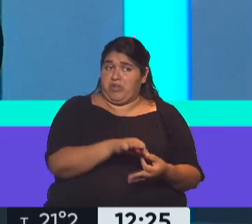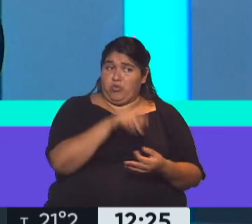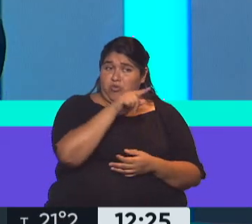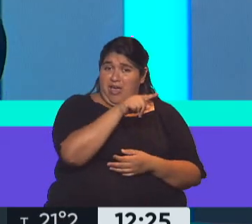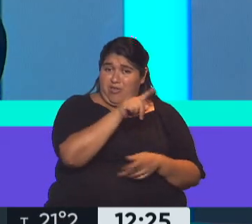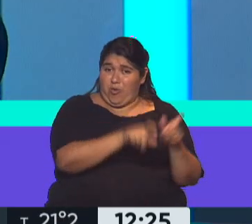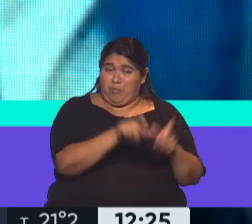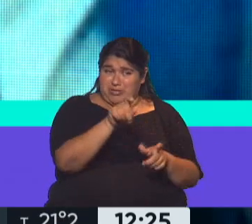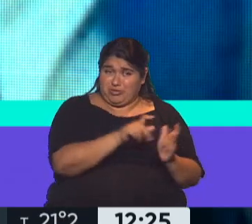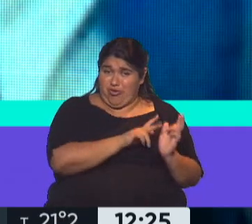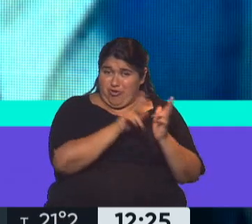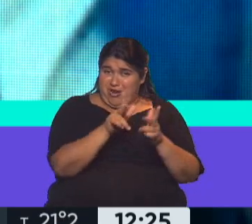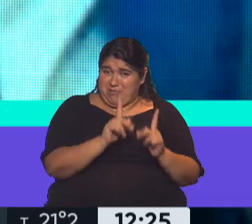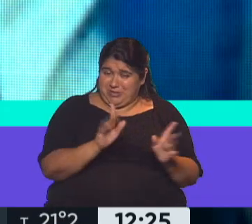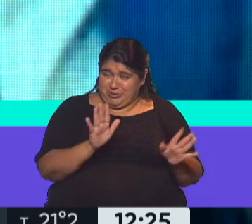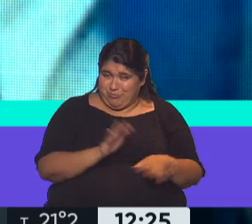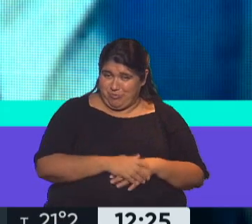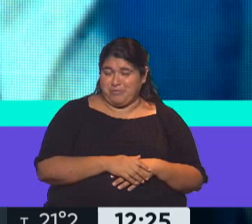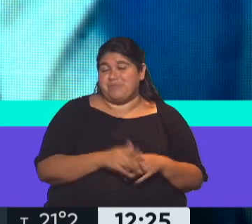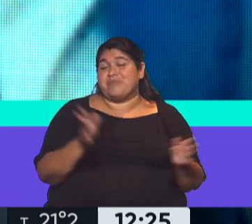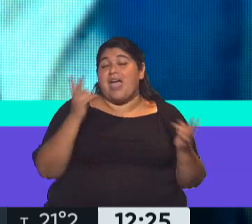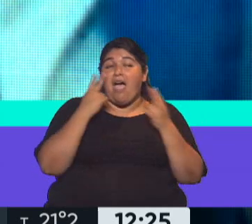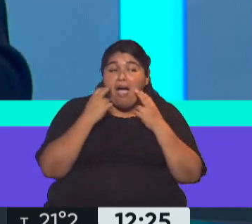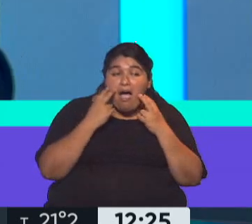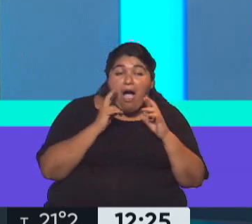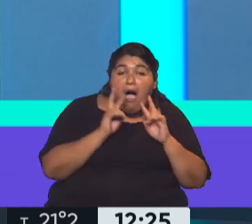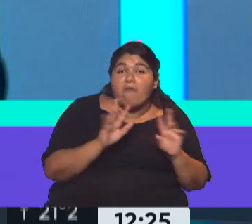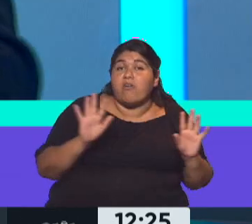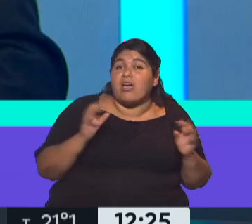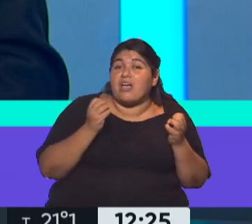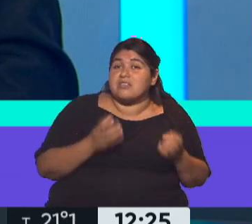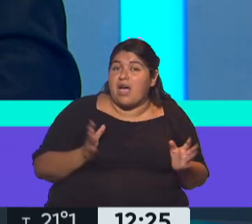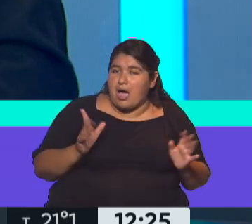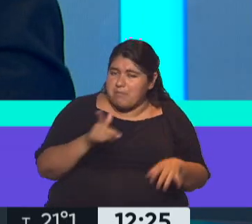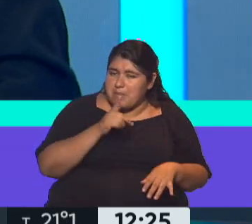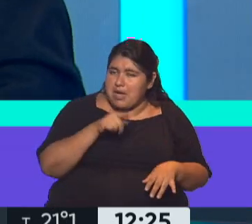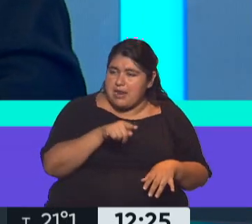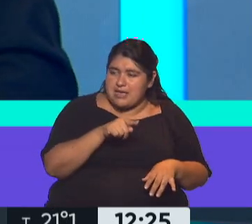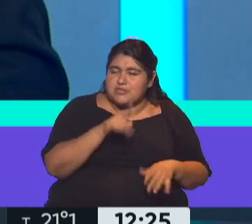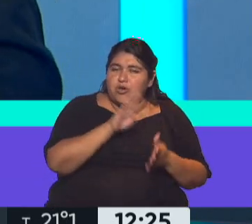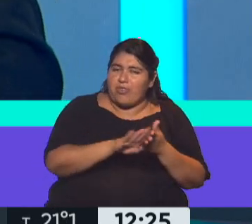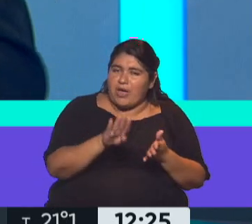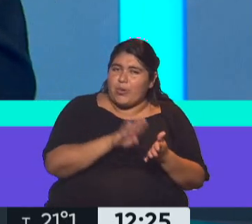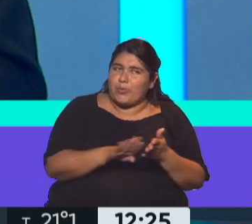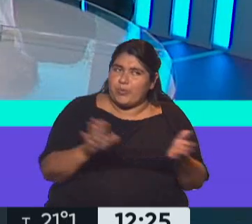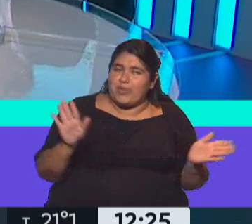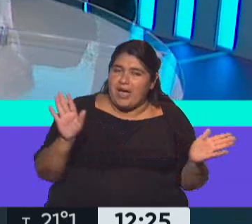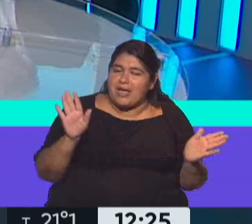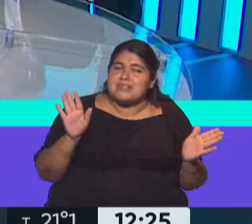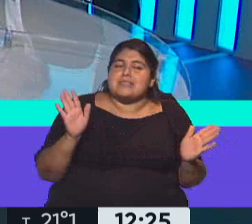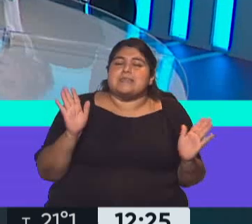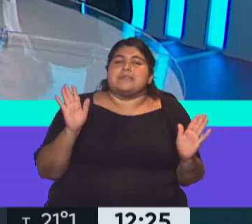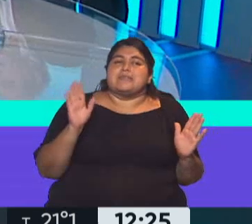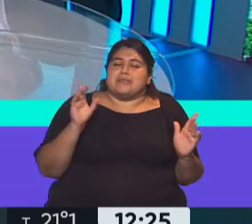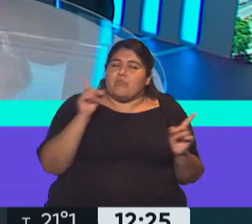funcionarios que estamos nombrando. Bueno, habrá que escarbar un poquito, ¿no? Para ver qué pasó. Eso me parece que también es una deuda, pero una deuda en otro sentido, una deuda